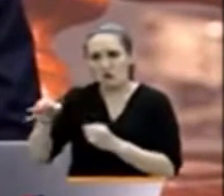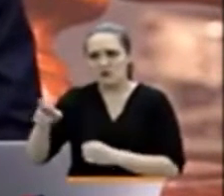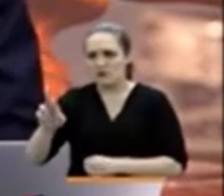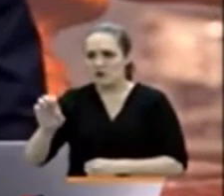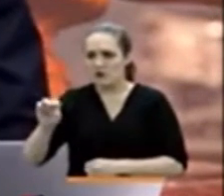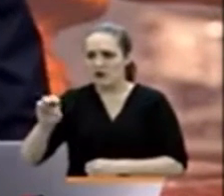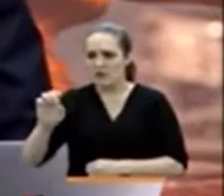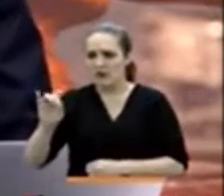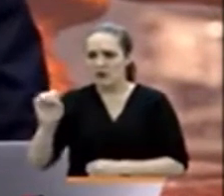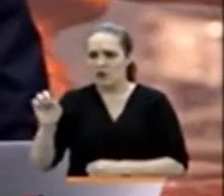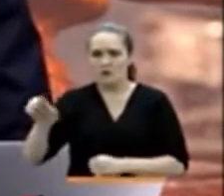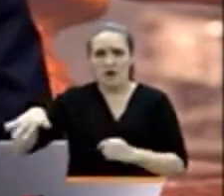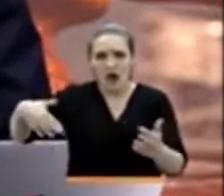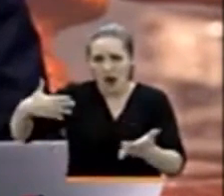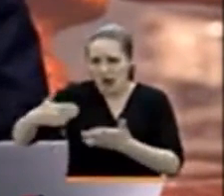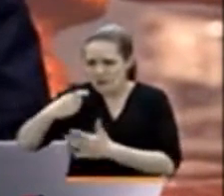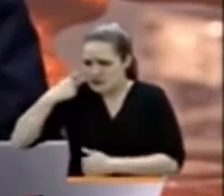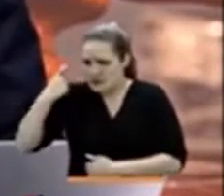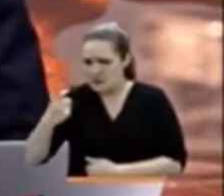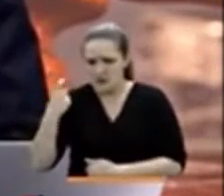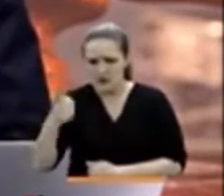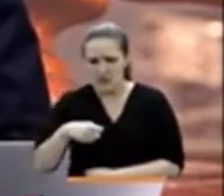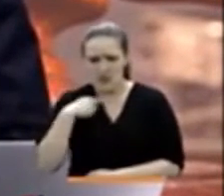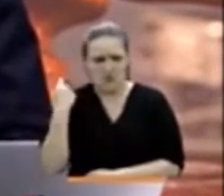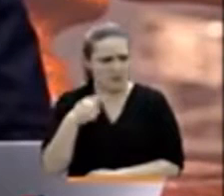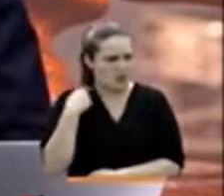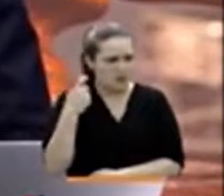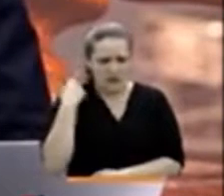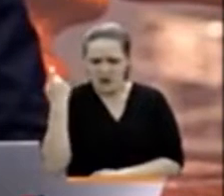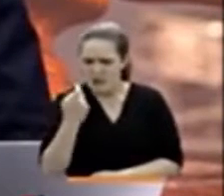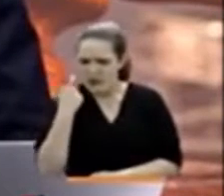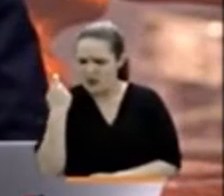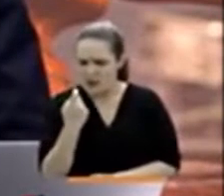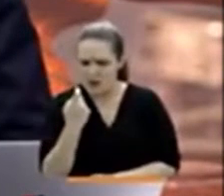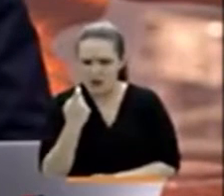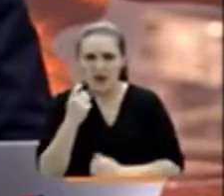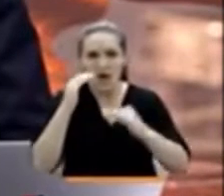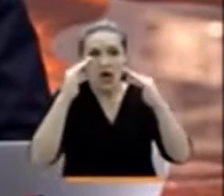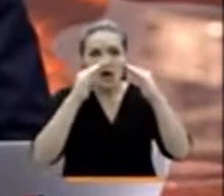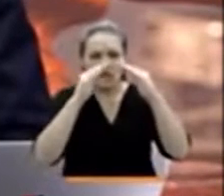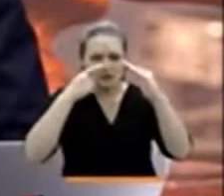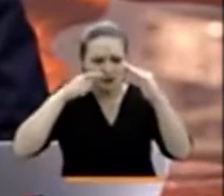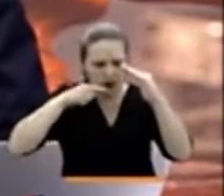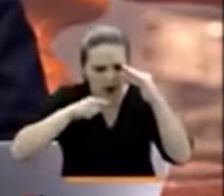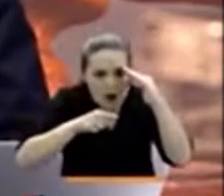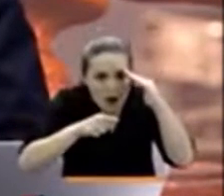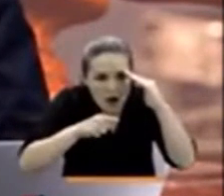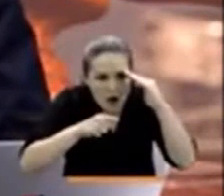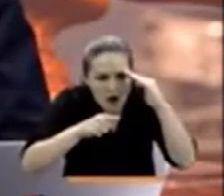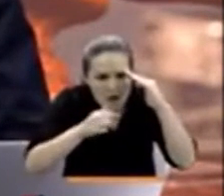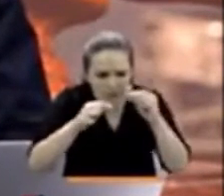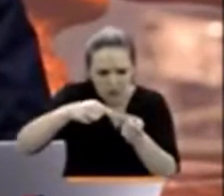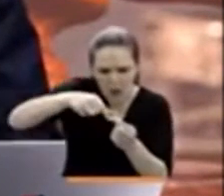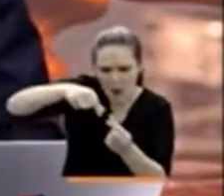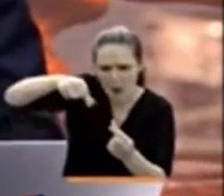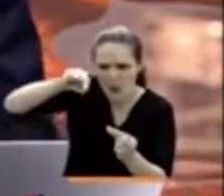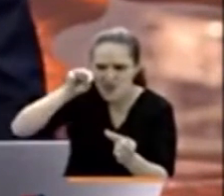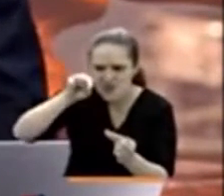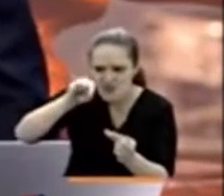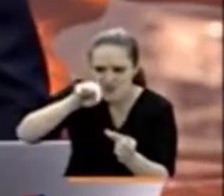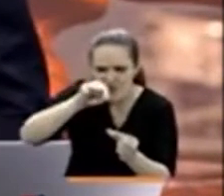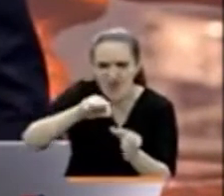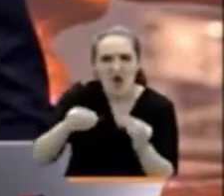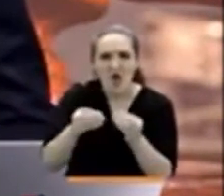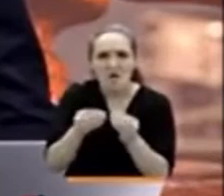estas informaciones. Y en los allanamientos efectuados en las últimas horas por la policía, encontraron un muñeco de vudú, bebedizos